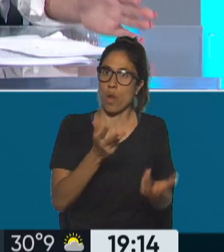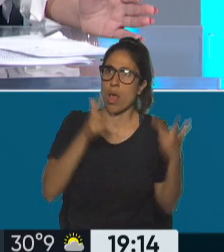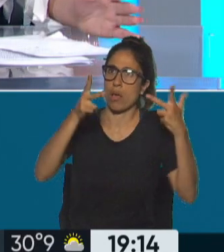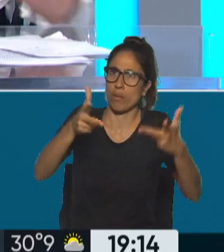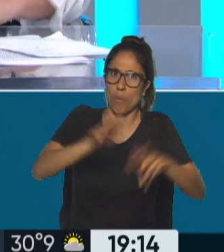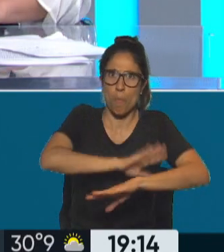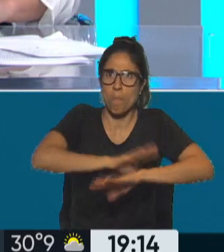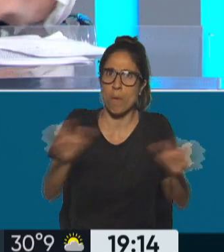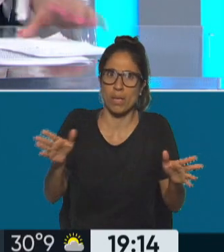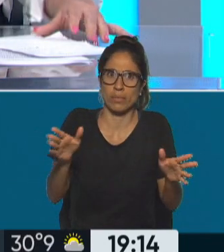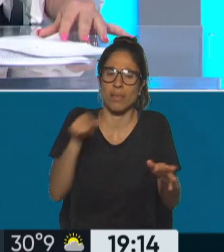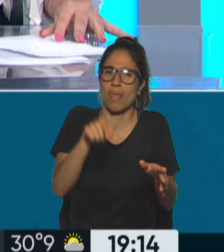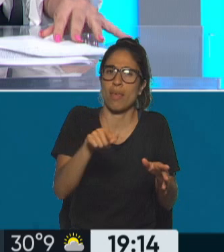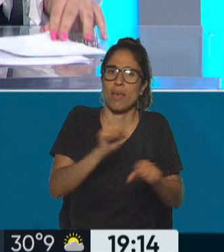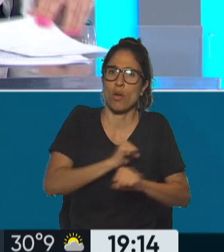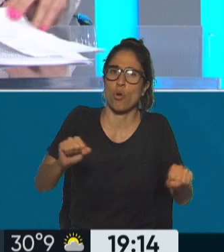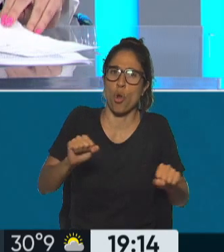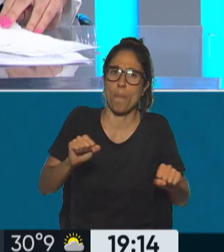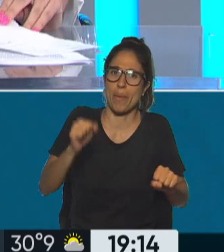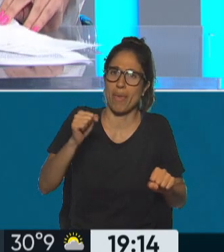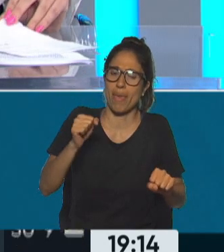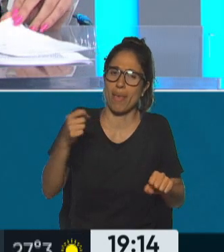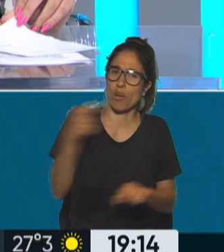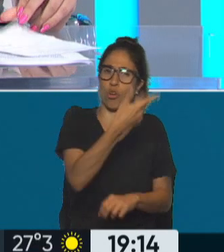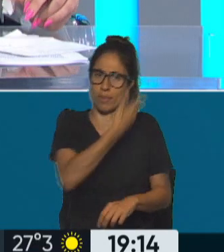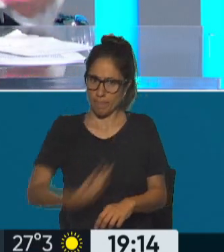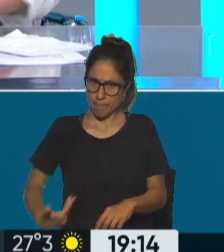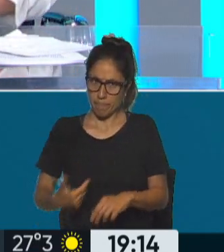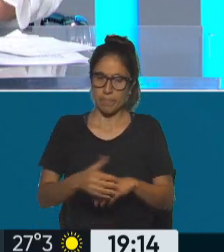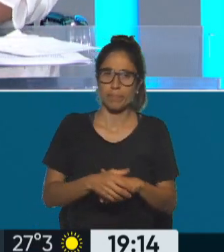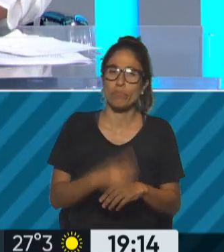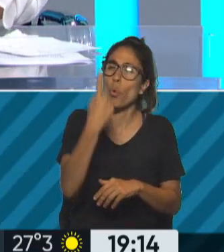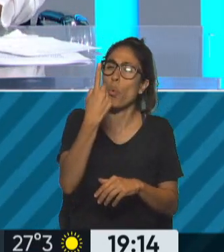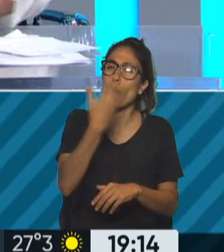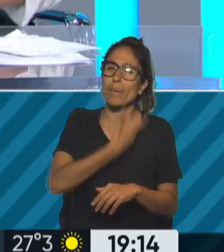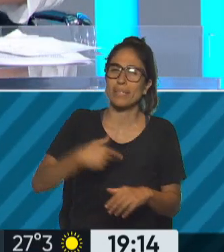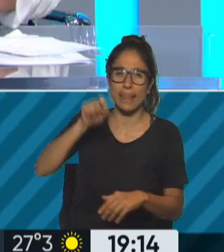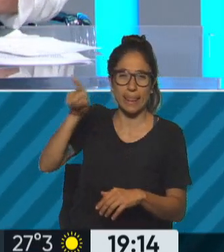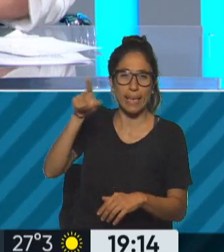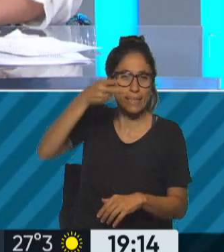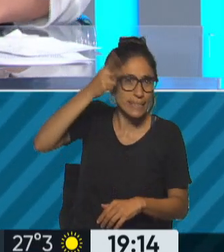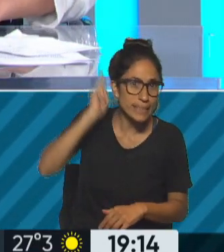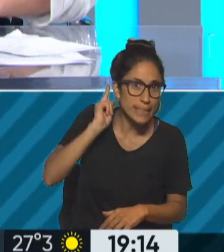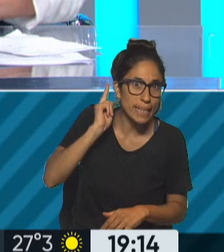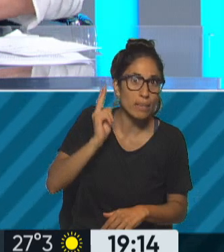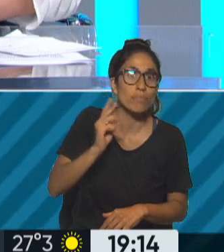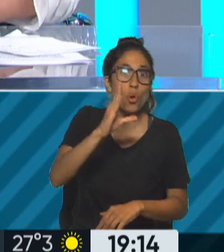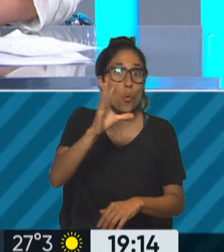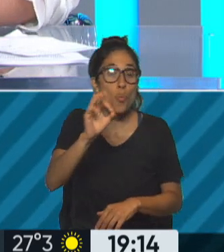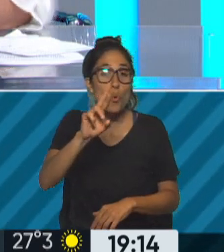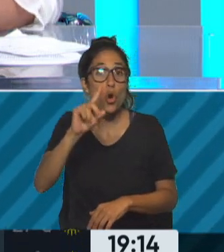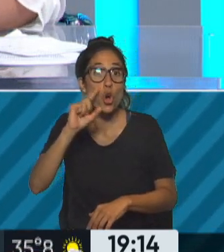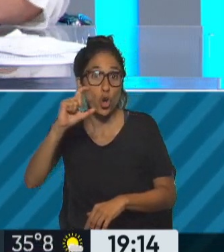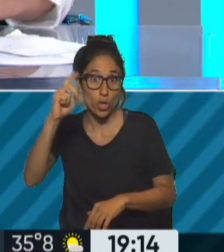de parte de los seguidores de Bolsonaro entre quienes hablaron estuvo el presidente de Chile Gabriel Boric no sé si podemos compartir